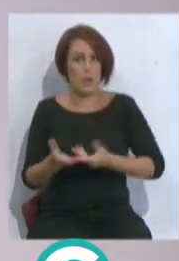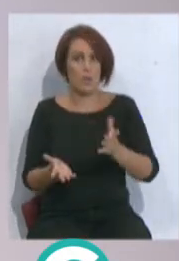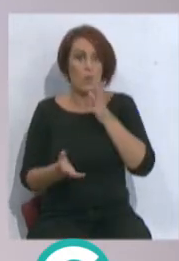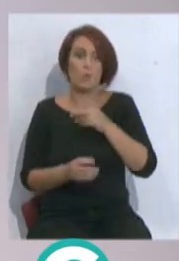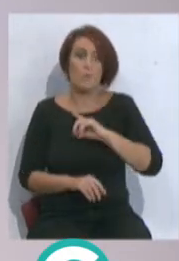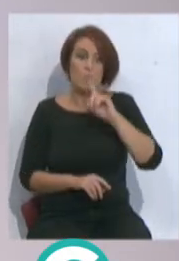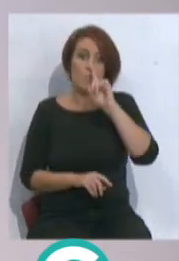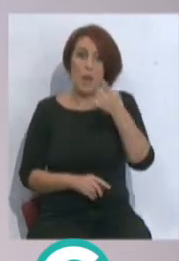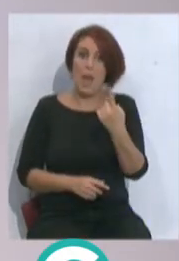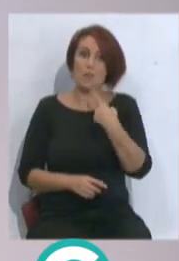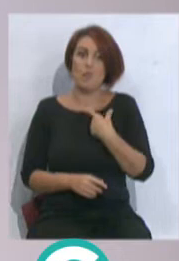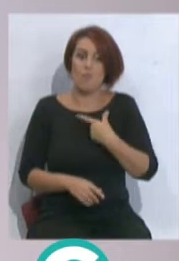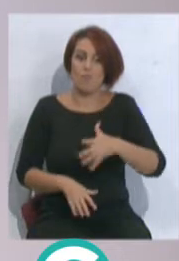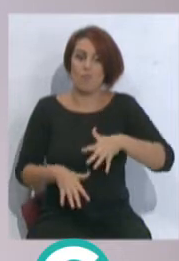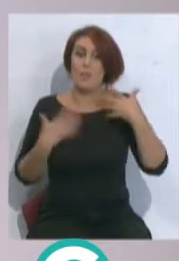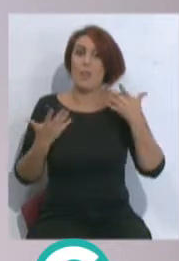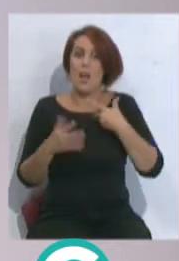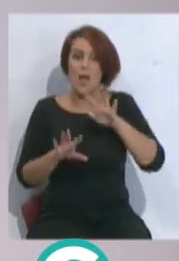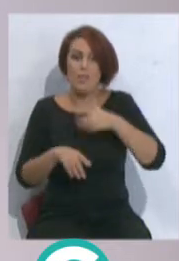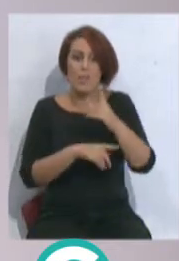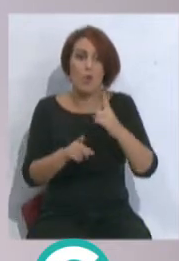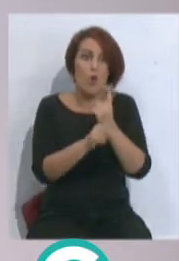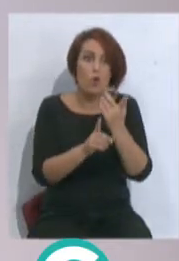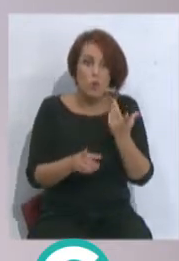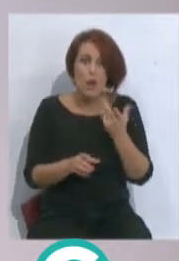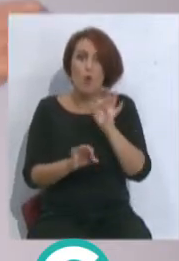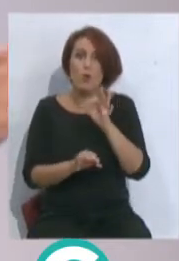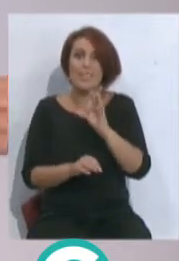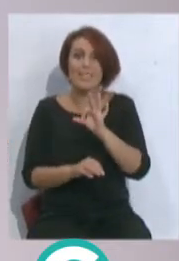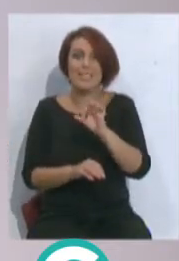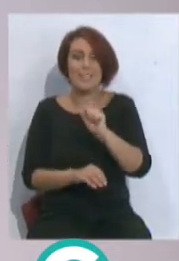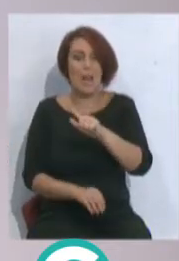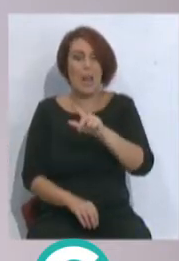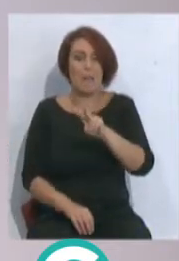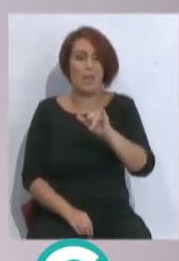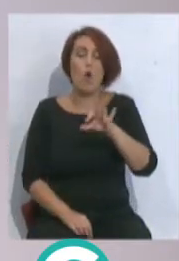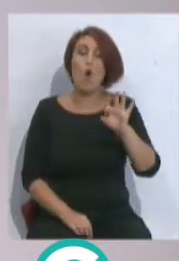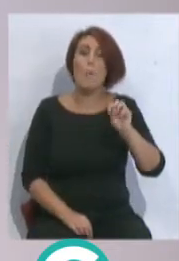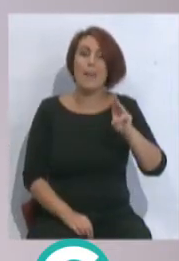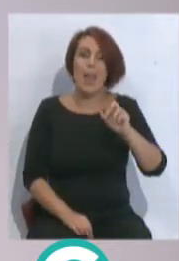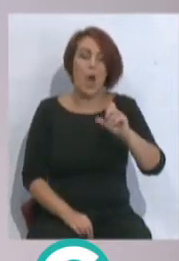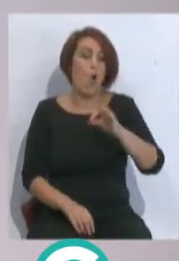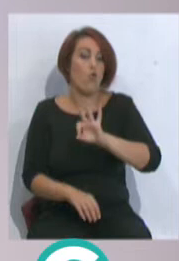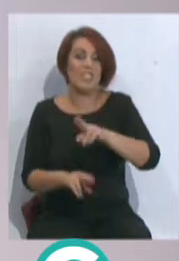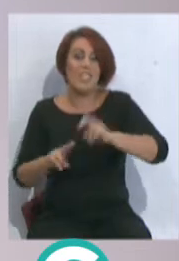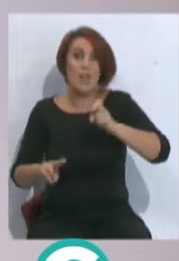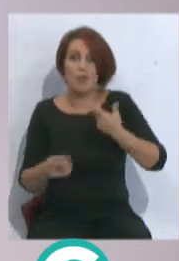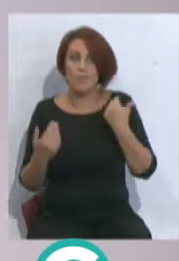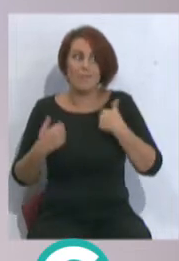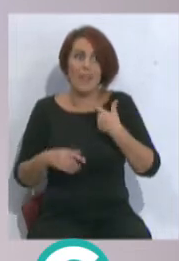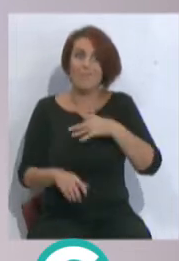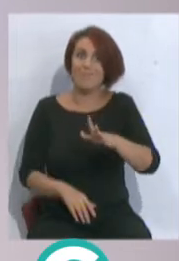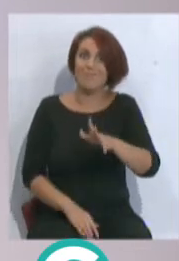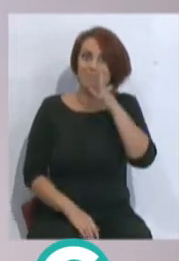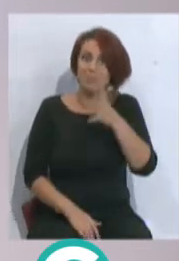sorpresa del primer año, en la que el Cádiz salía a la contra, en la que el Cádiz a partir de un Salvi, a través de un Perea que te inventaba un Negredo, ya eso te conocen. Te han